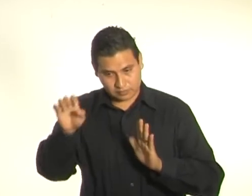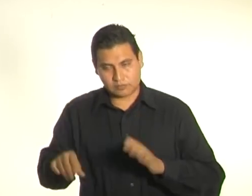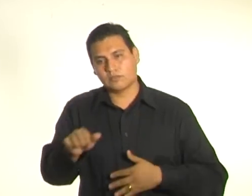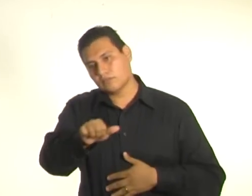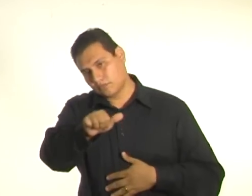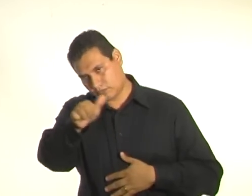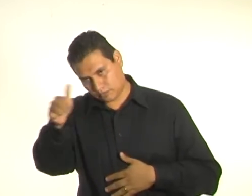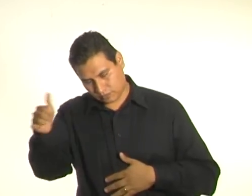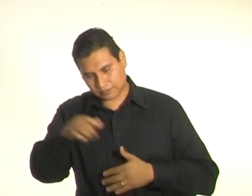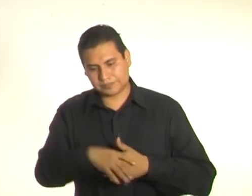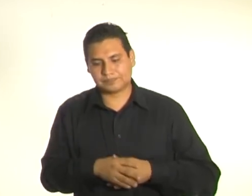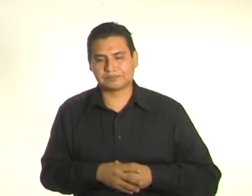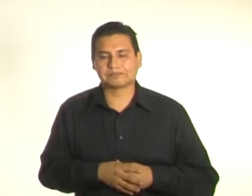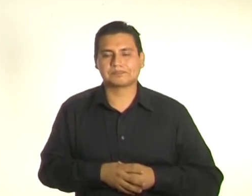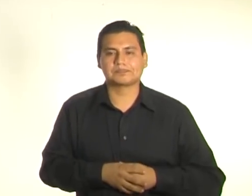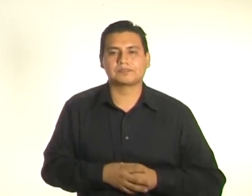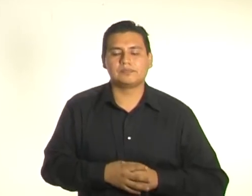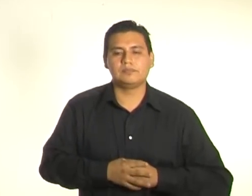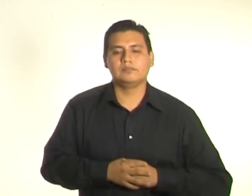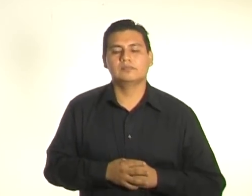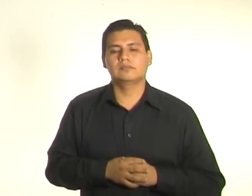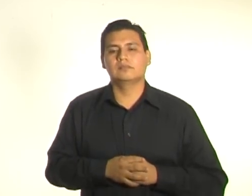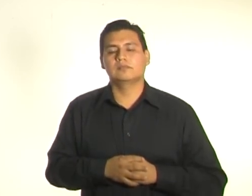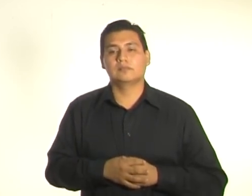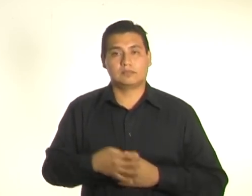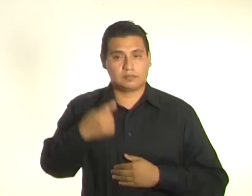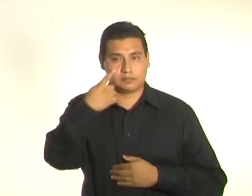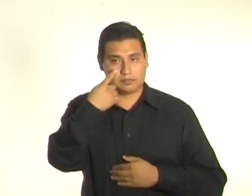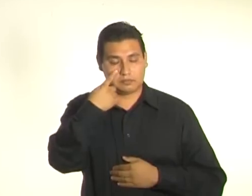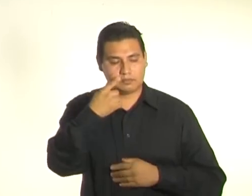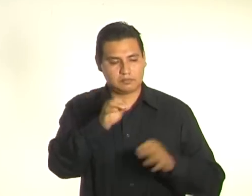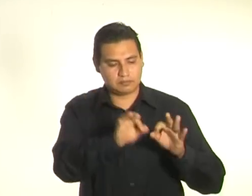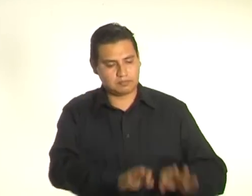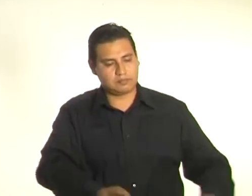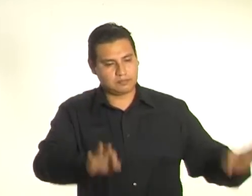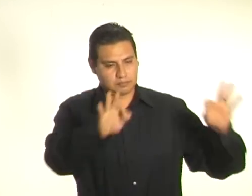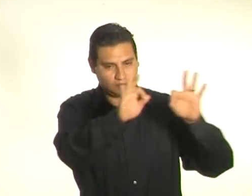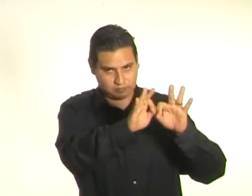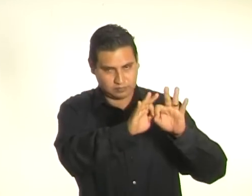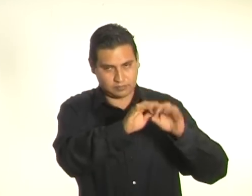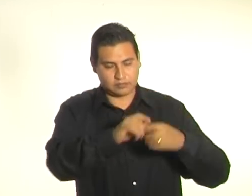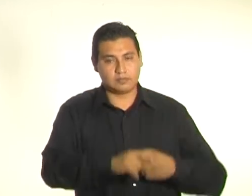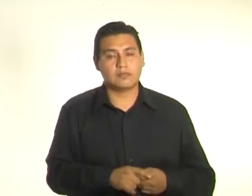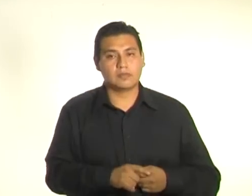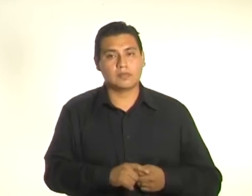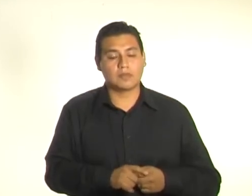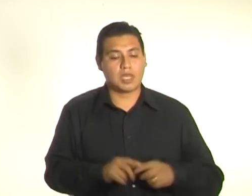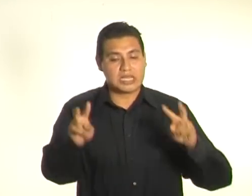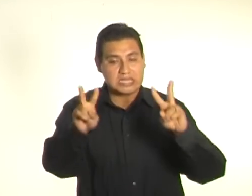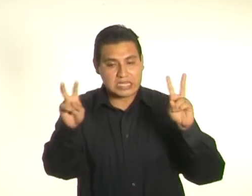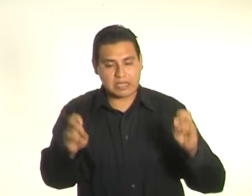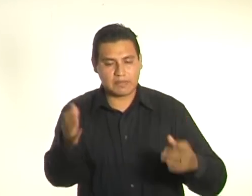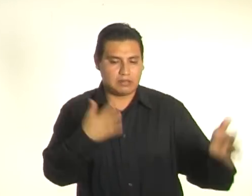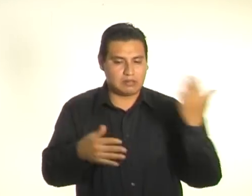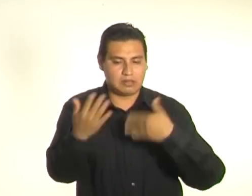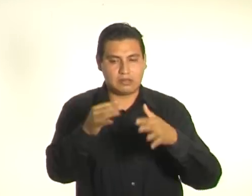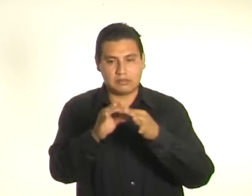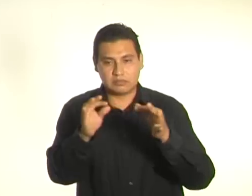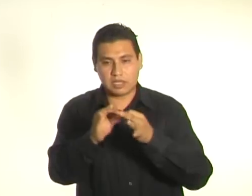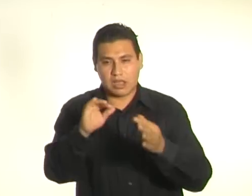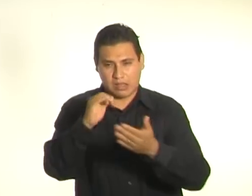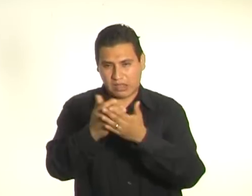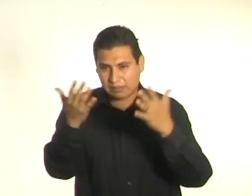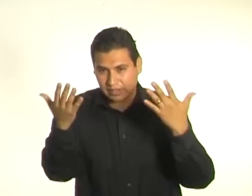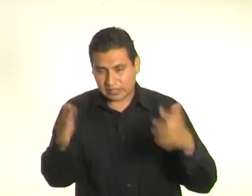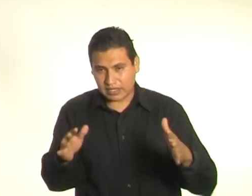como les decía, es muy importante abrir un espacio después de nuestra exposición para que